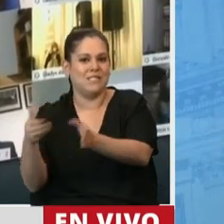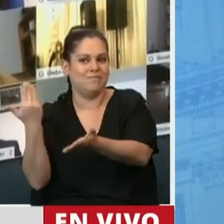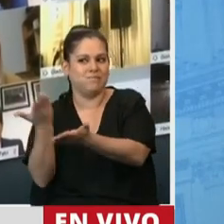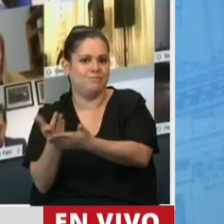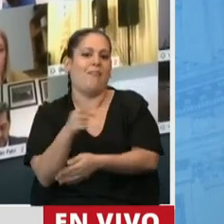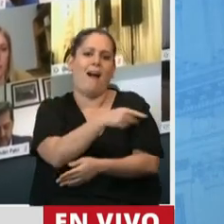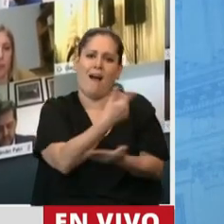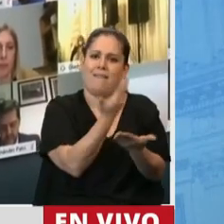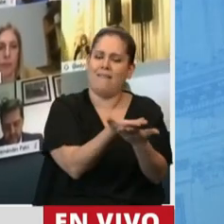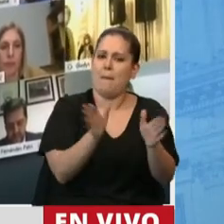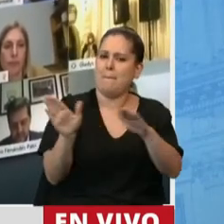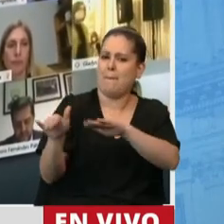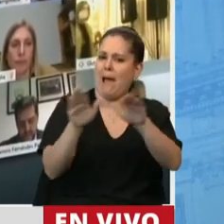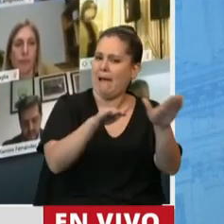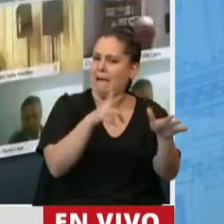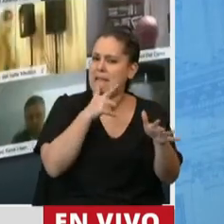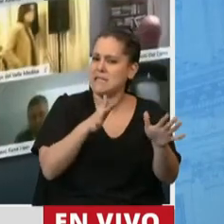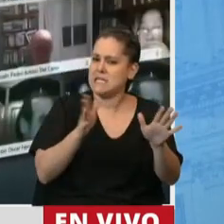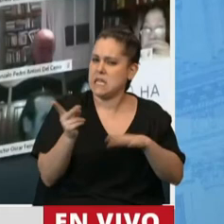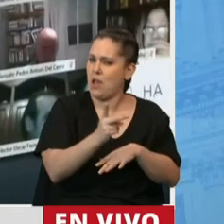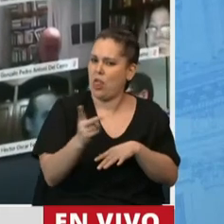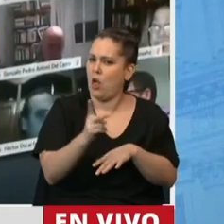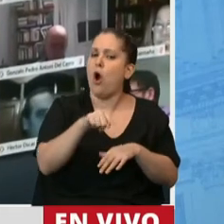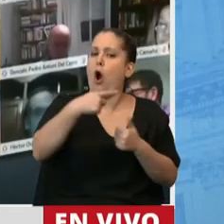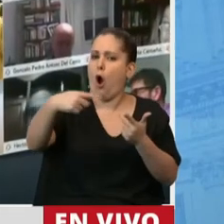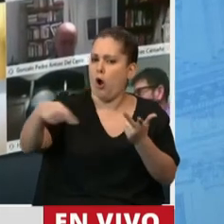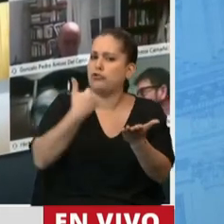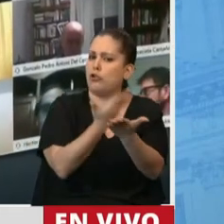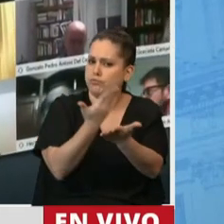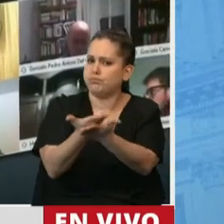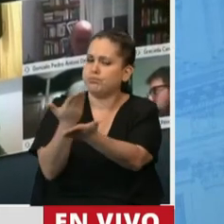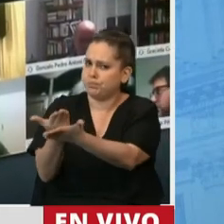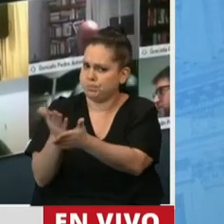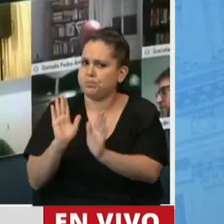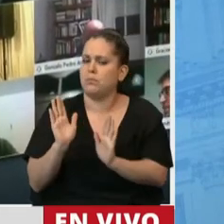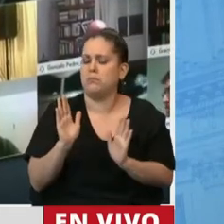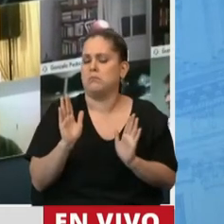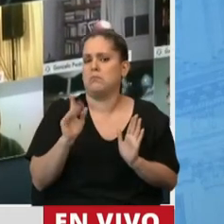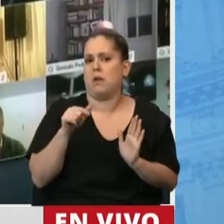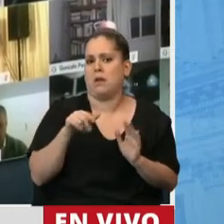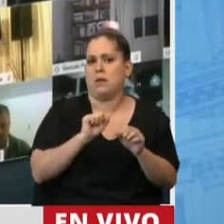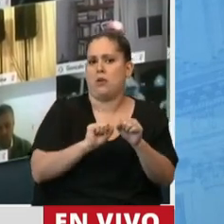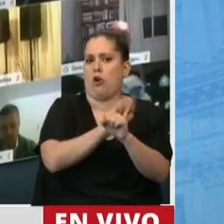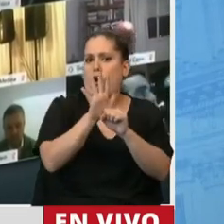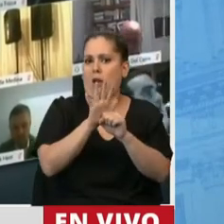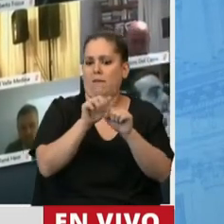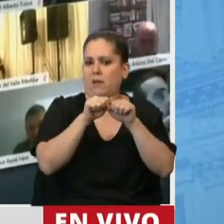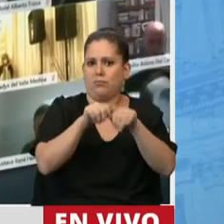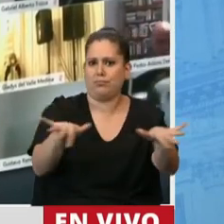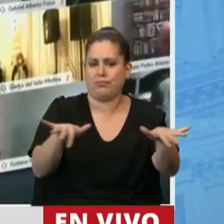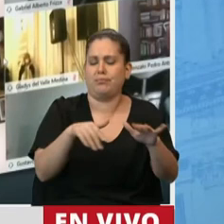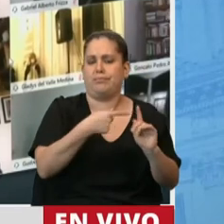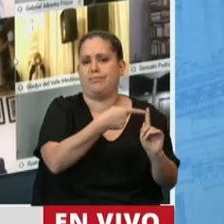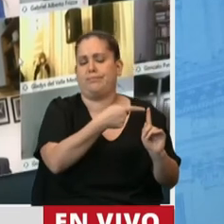hacía ya un mes y medio y de otros proyectos que se fueron presentando en el transcurso de esta pandemia que nos está tocando vivir.